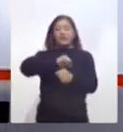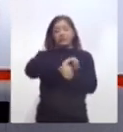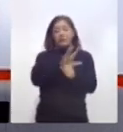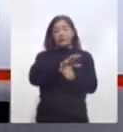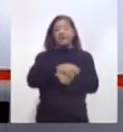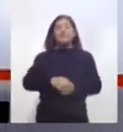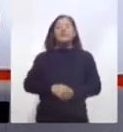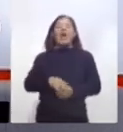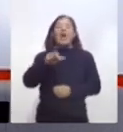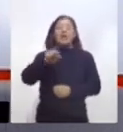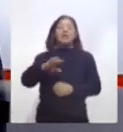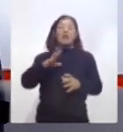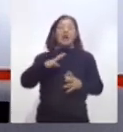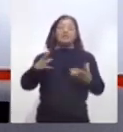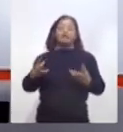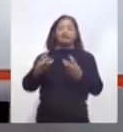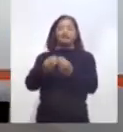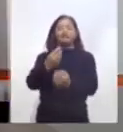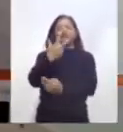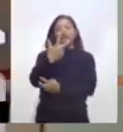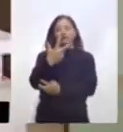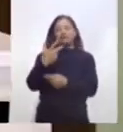ellos suman ya ocho hasta el momento.